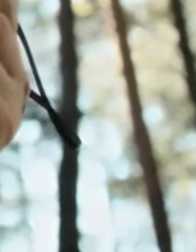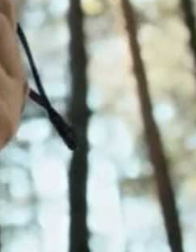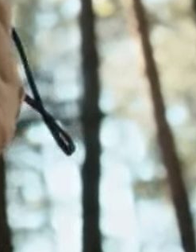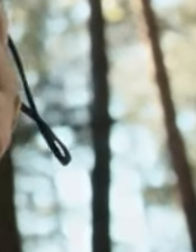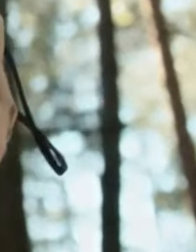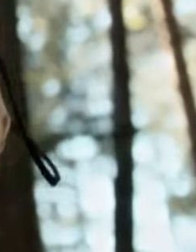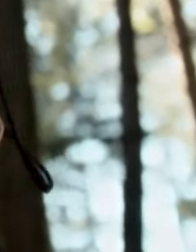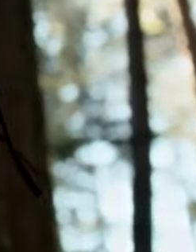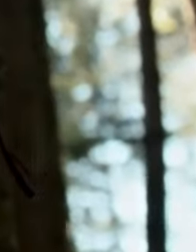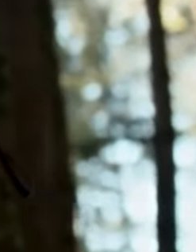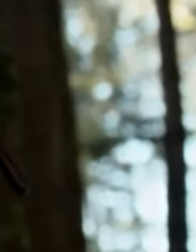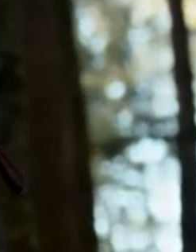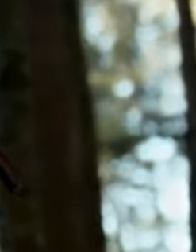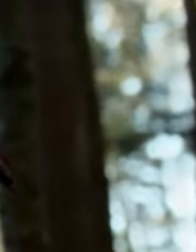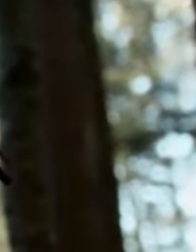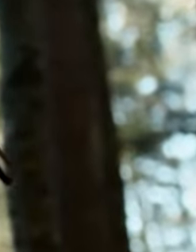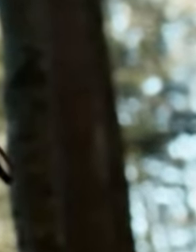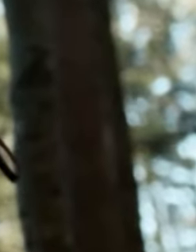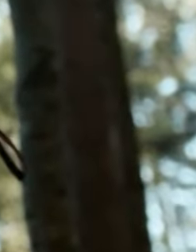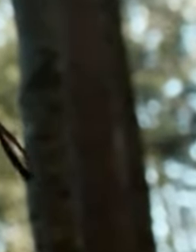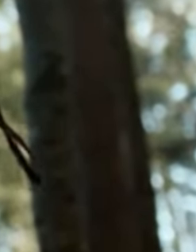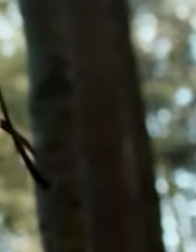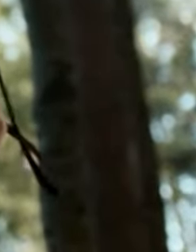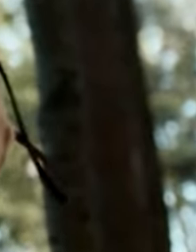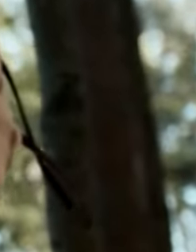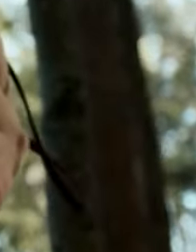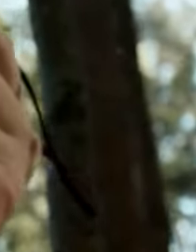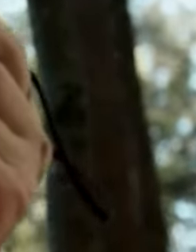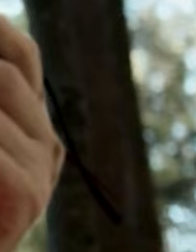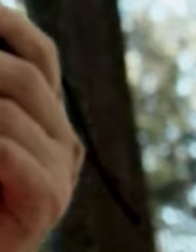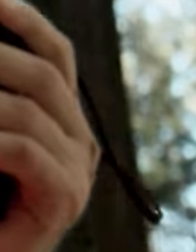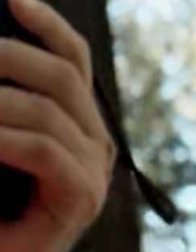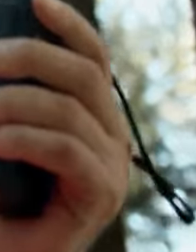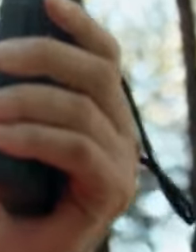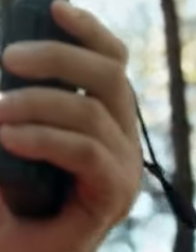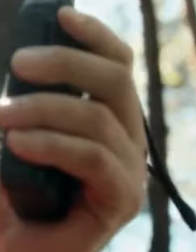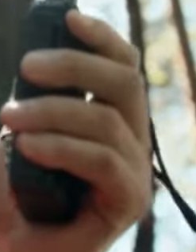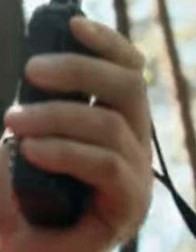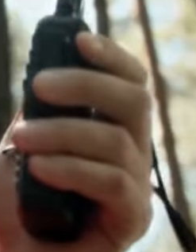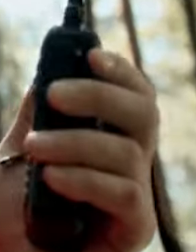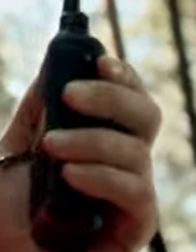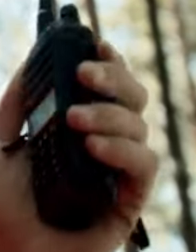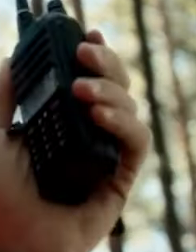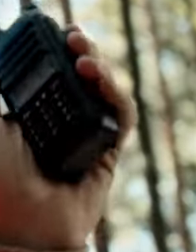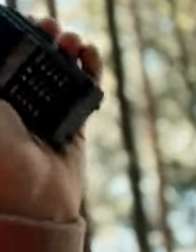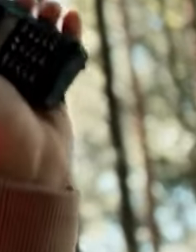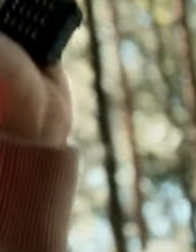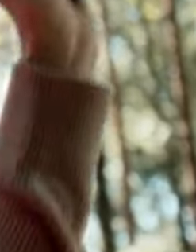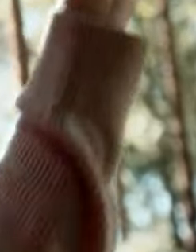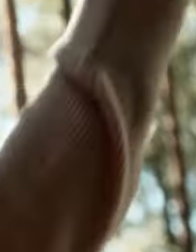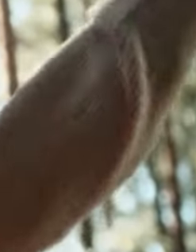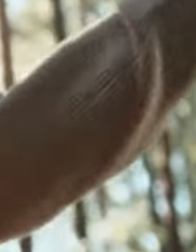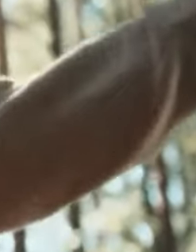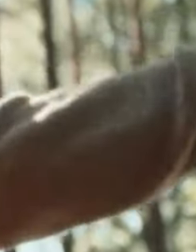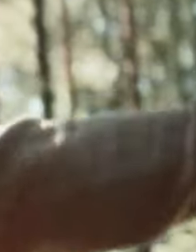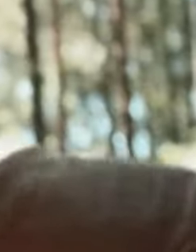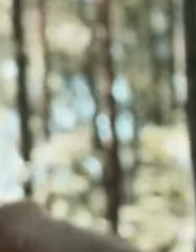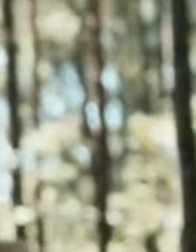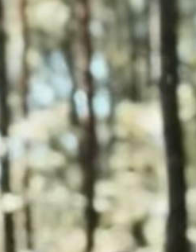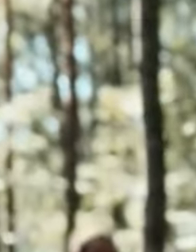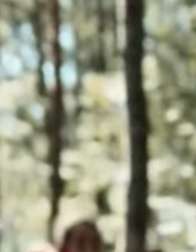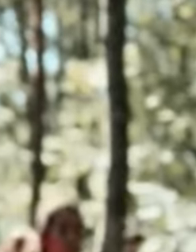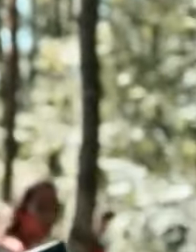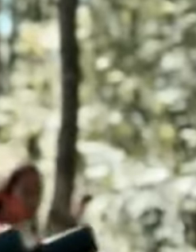empleos y combatir la pobreza rural. Un verdadero milagro verde. Esto es lo que Sheinbaum quiere llevar al